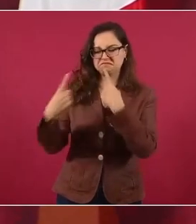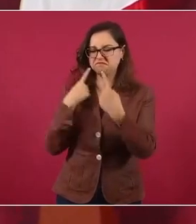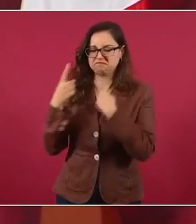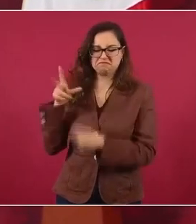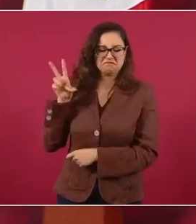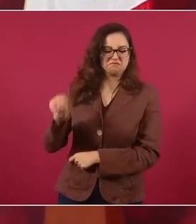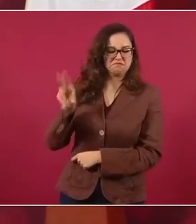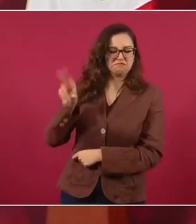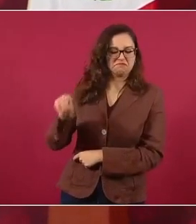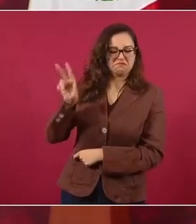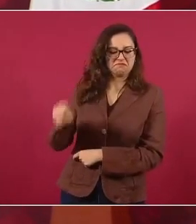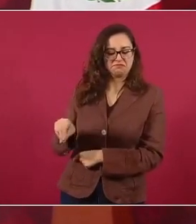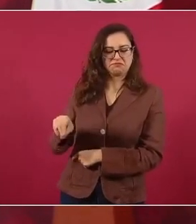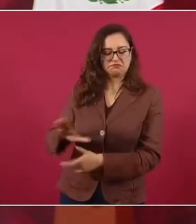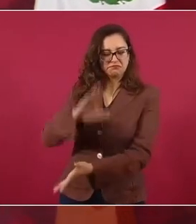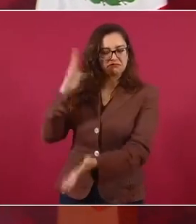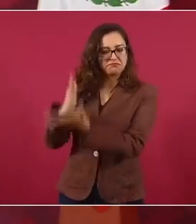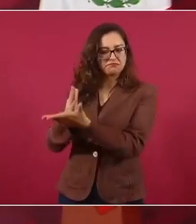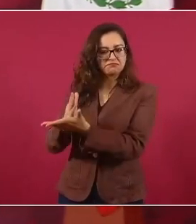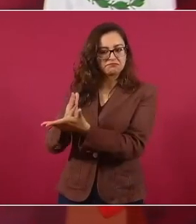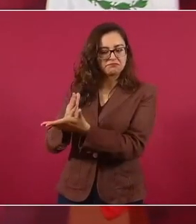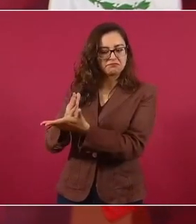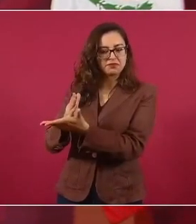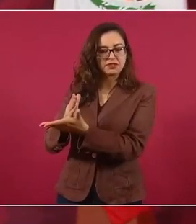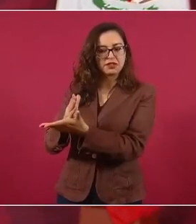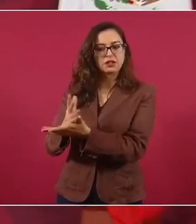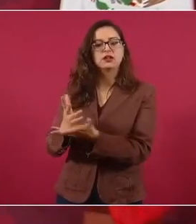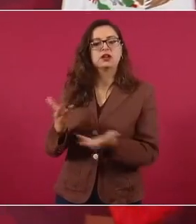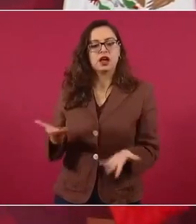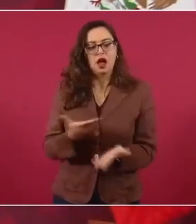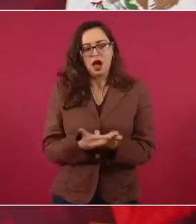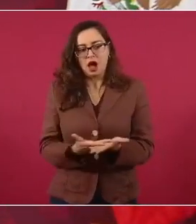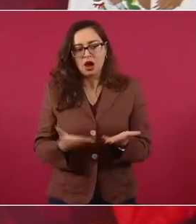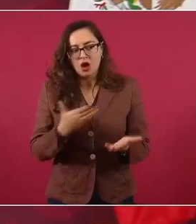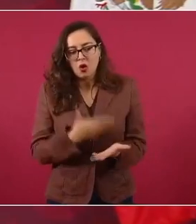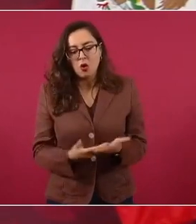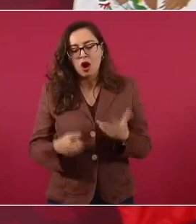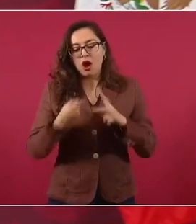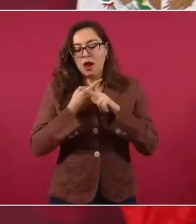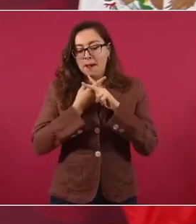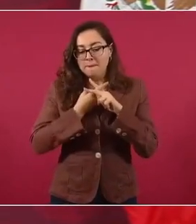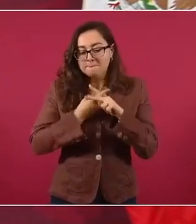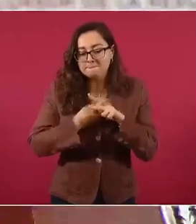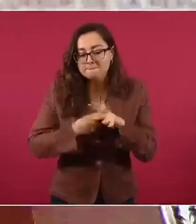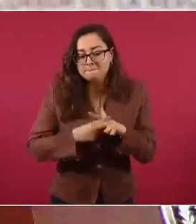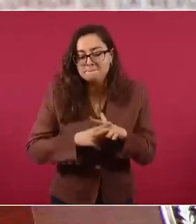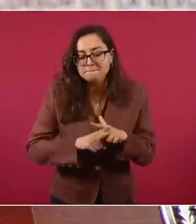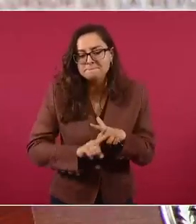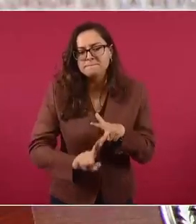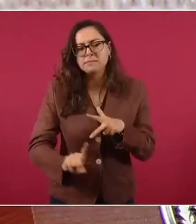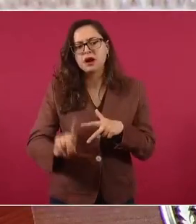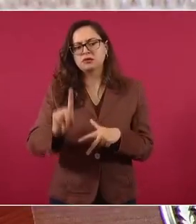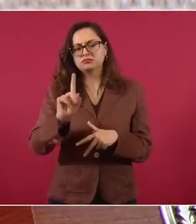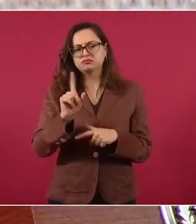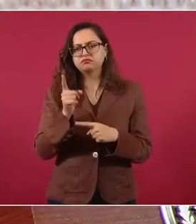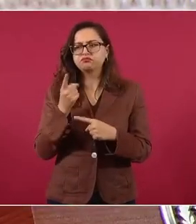parte del lenguaje político.